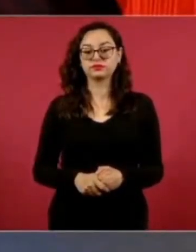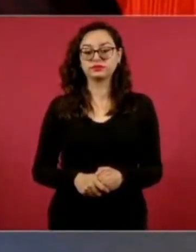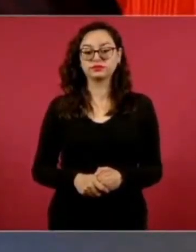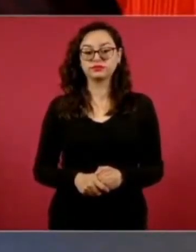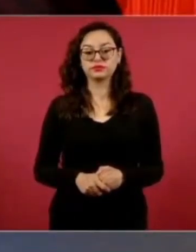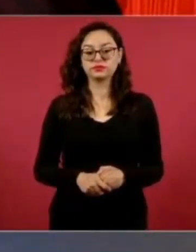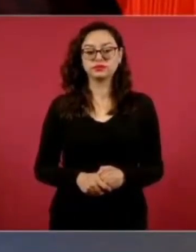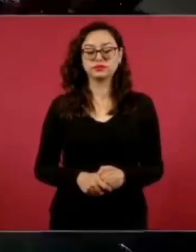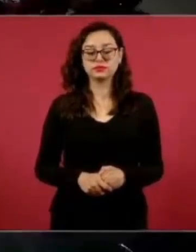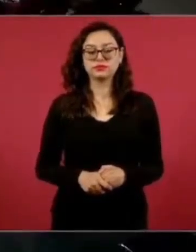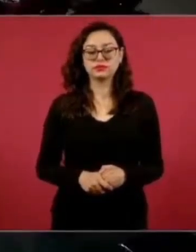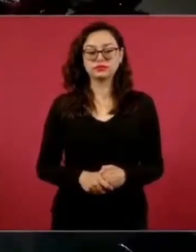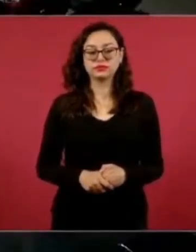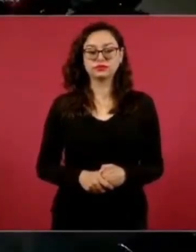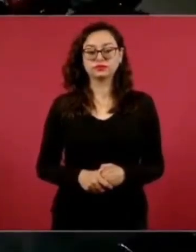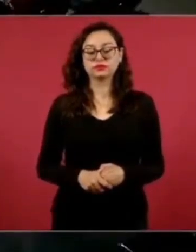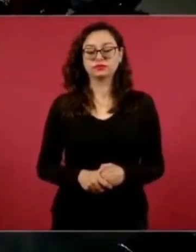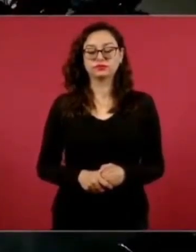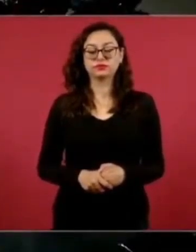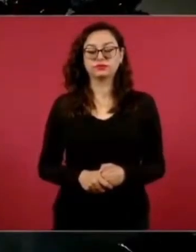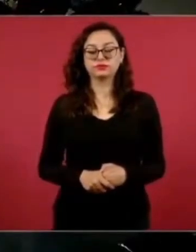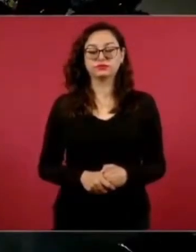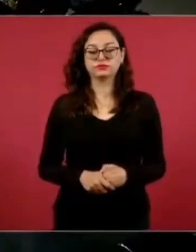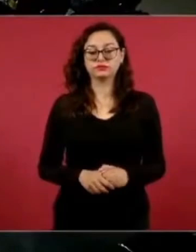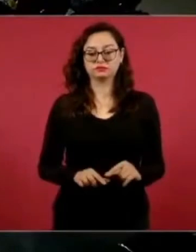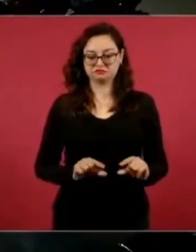Sí, esta es la fuente.